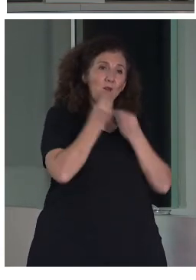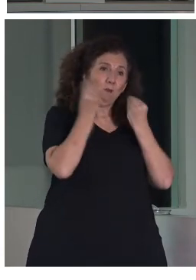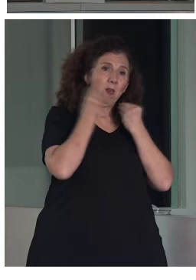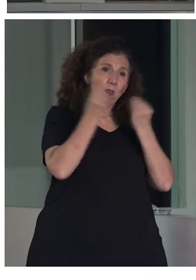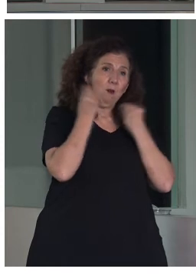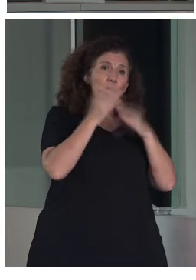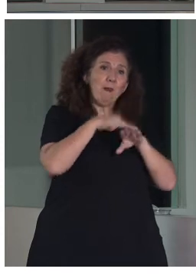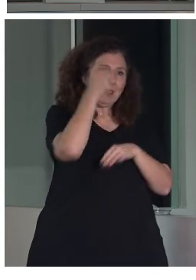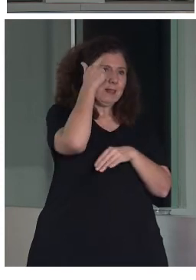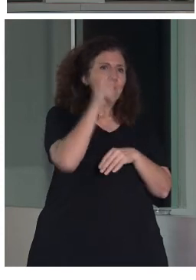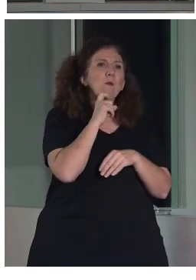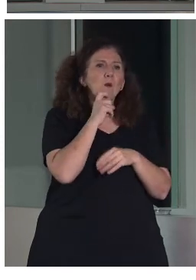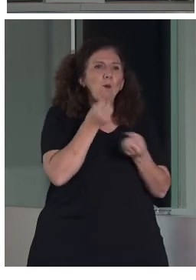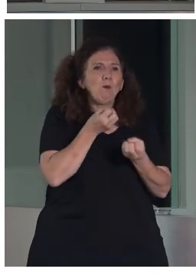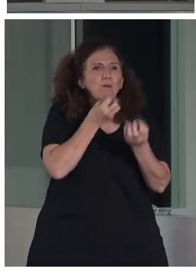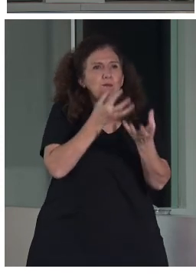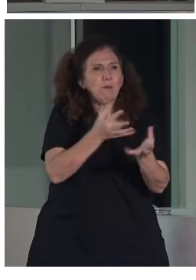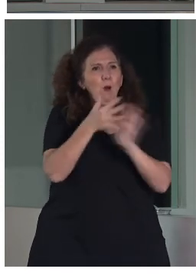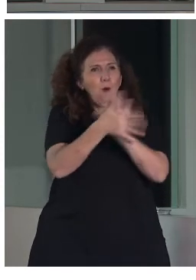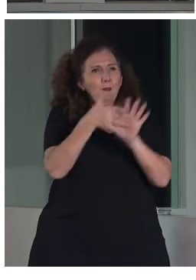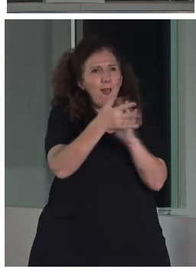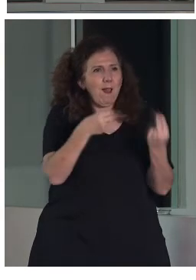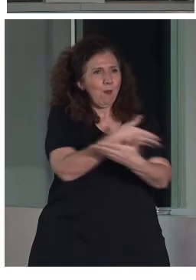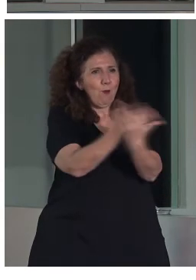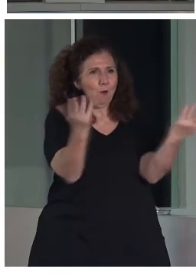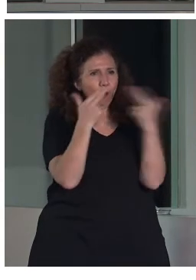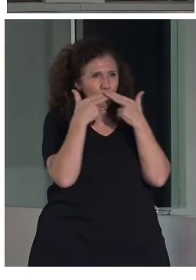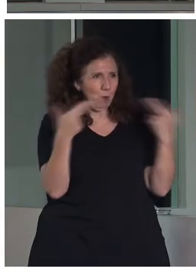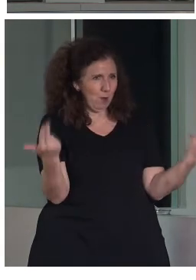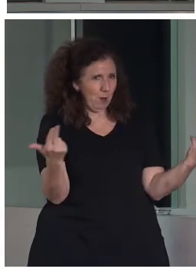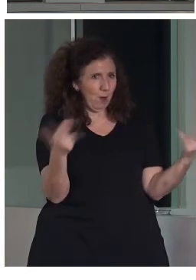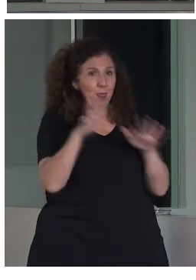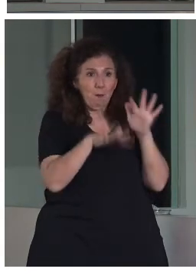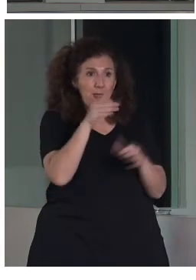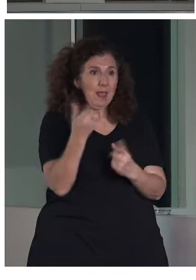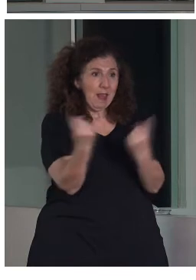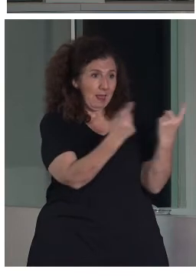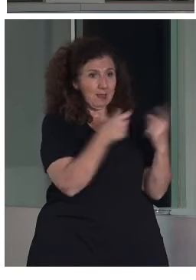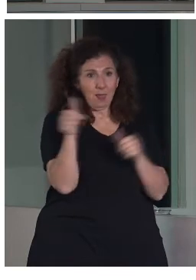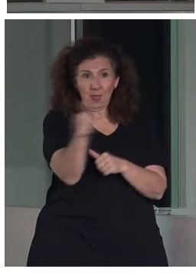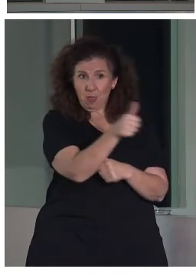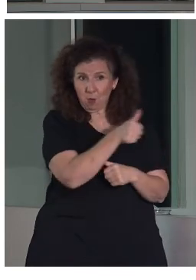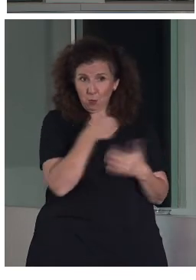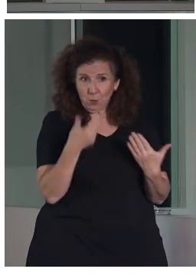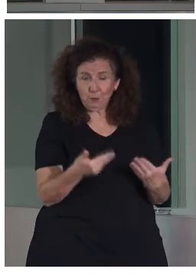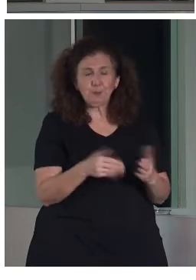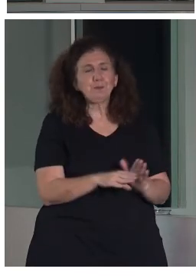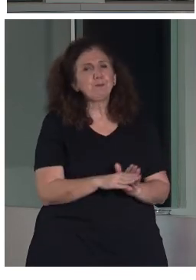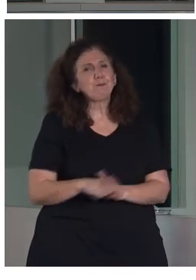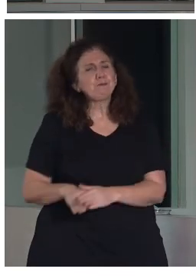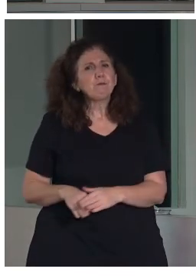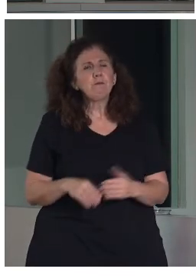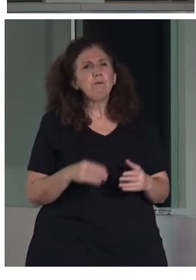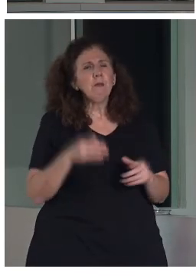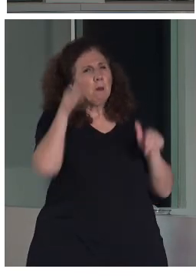saber dirigirse a cada público según sus necesidades. Yendo un poco más directamente a lo que implica la